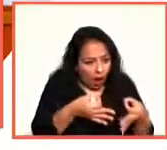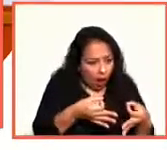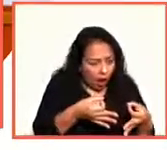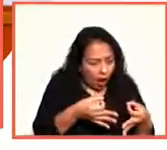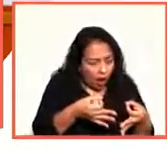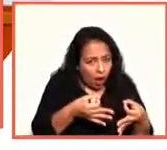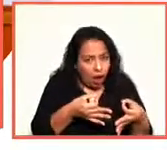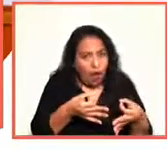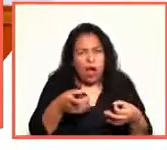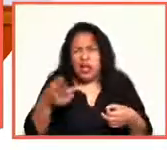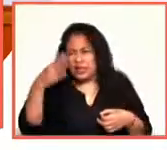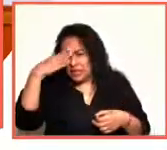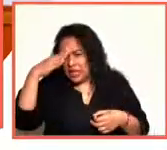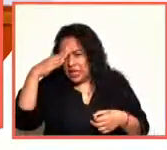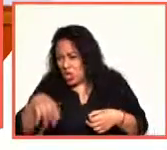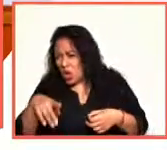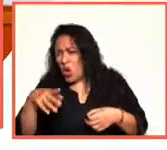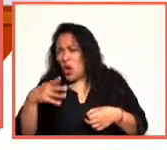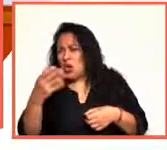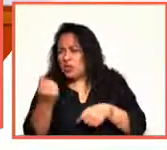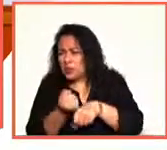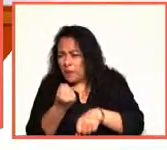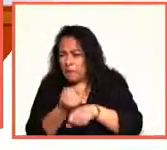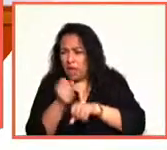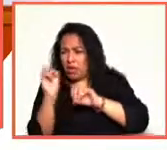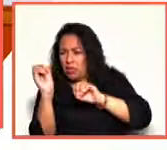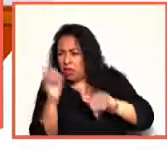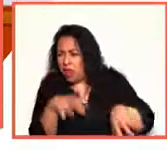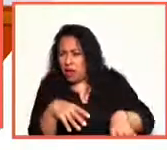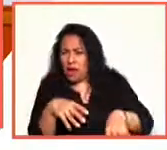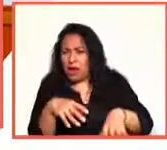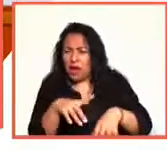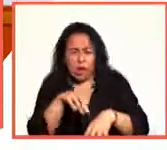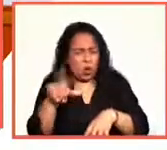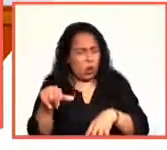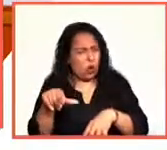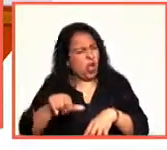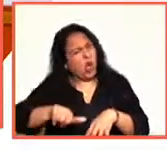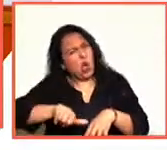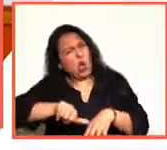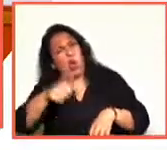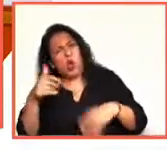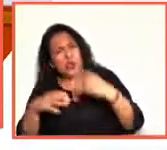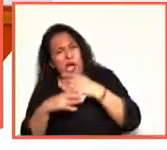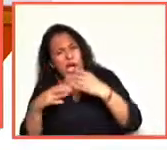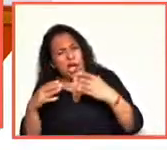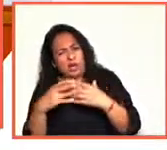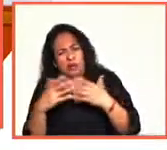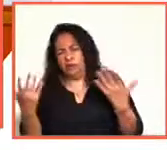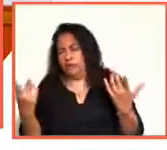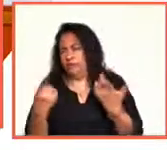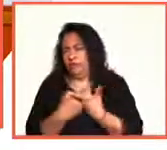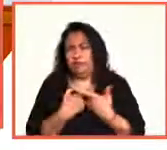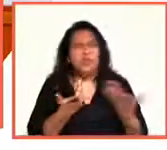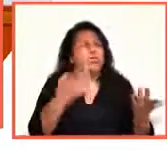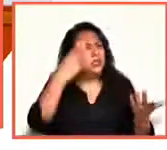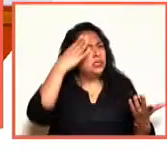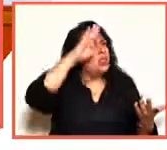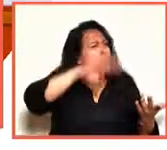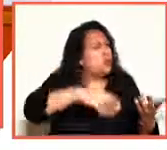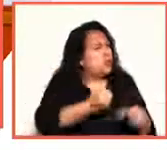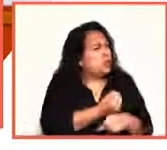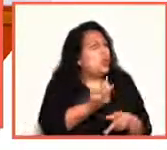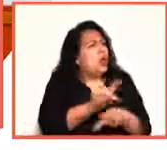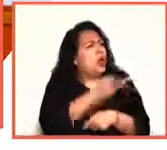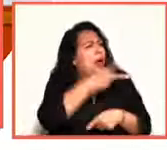bueno, el señor este que sí que dejaba los zapatos. Y luego se pone a de lo que no tiene nada que ver. Y dices, bueno, y el señor y los zapatos, ¿en qué quedó aquello?